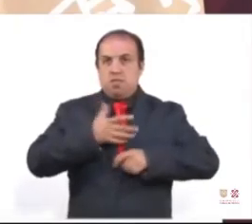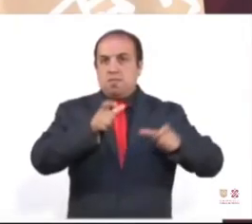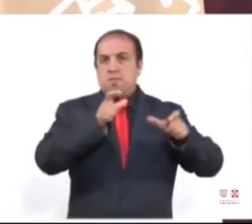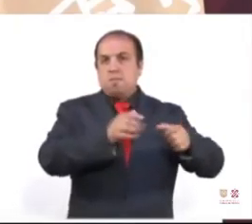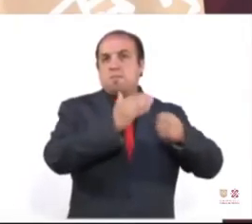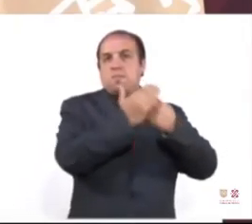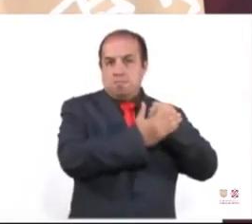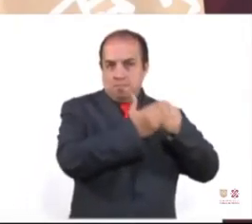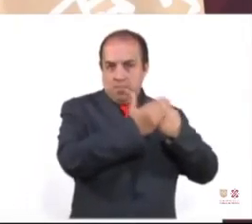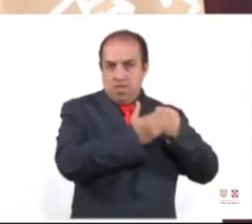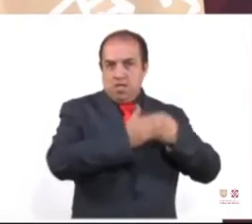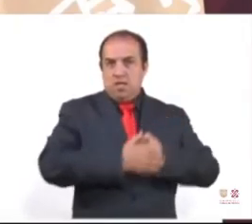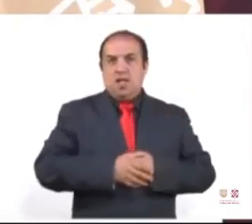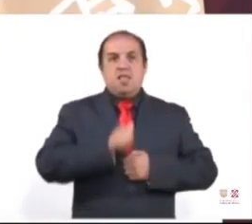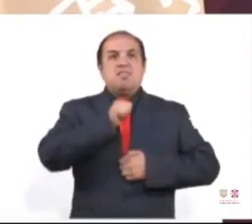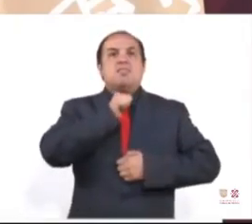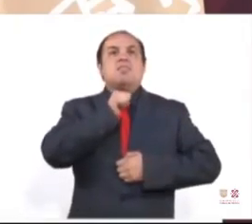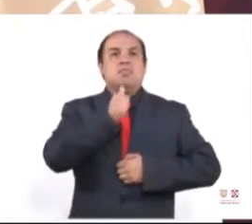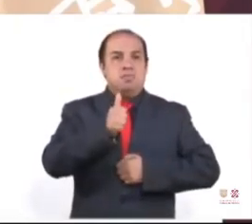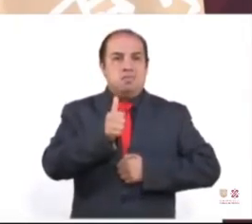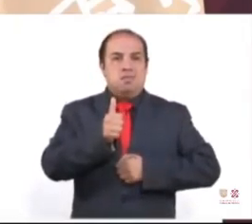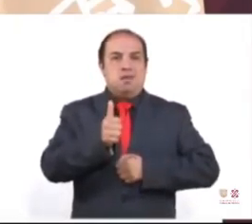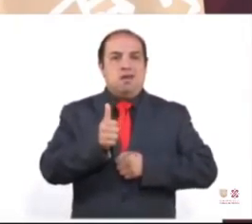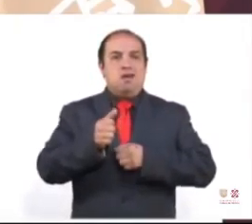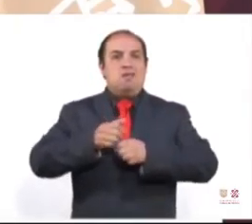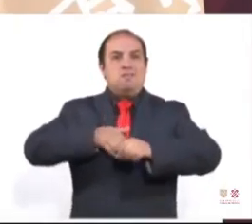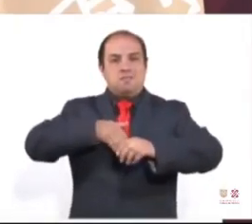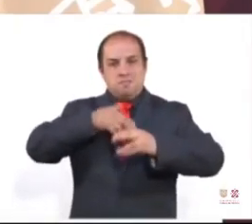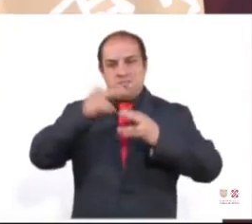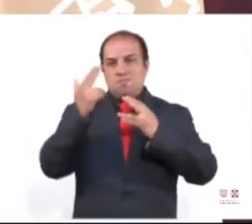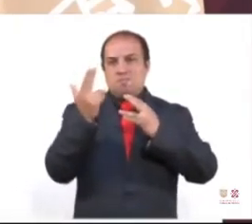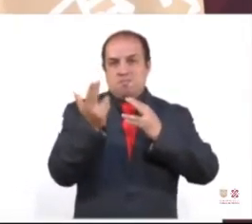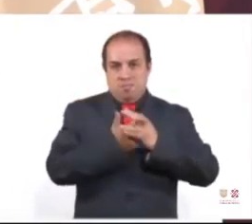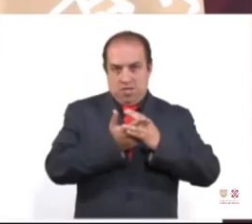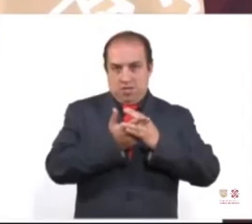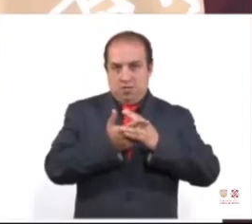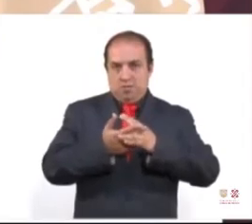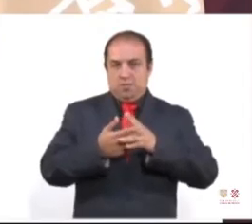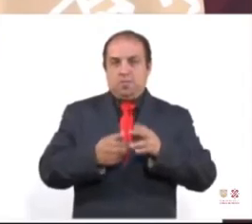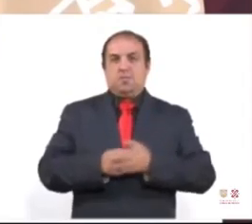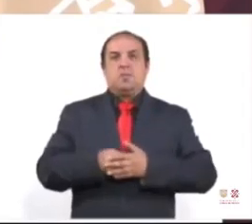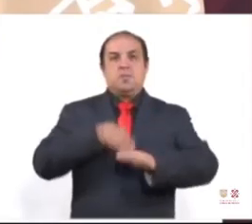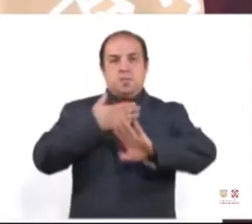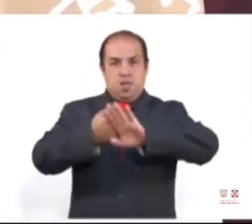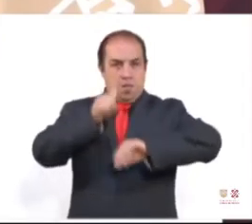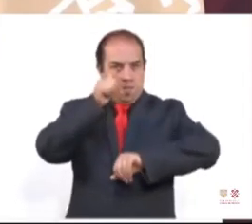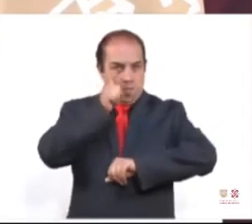para ningún delito, pero en particular para los feminicidios.